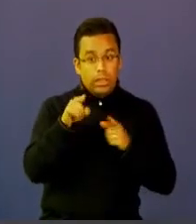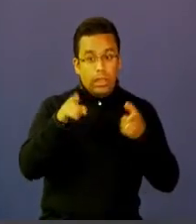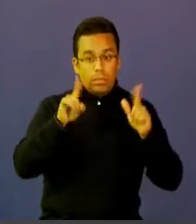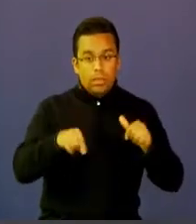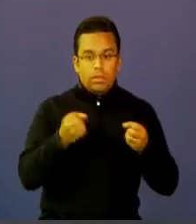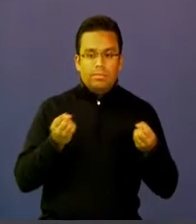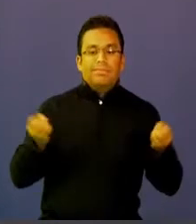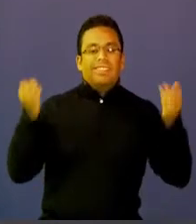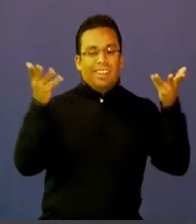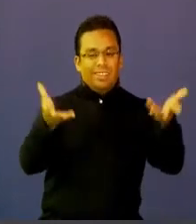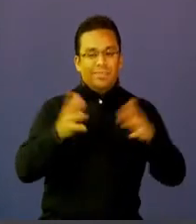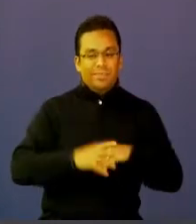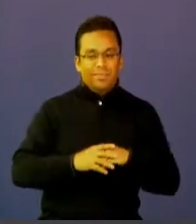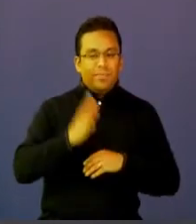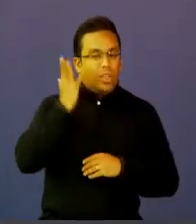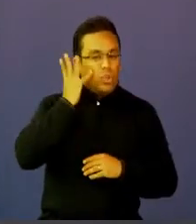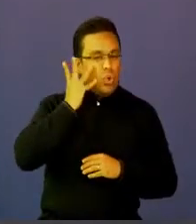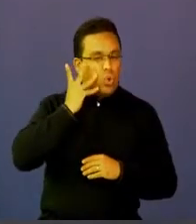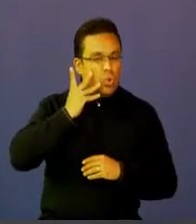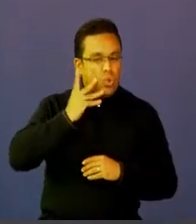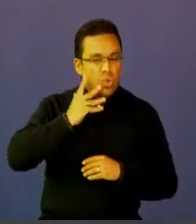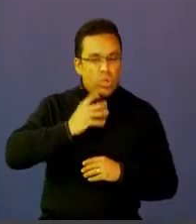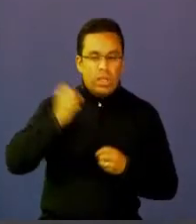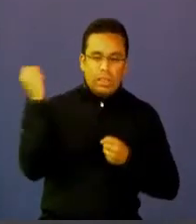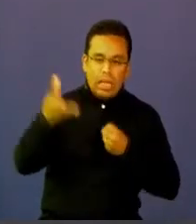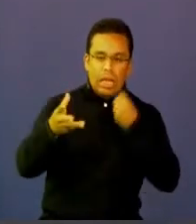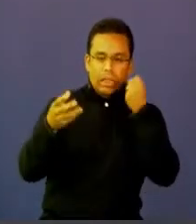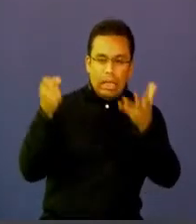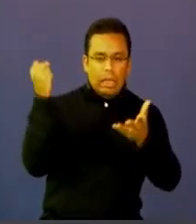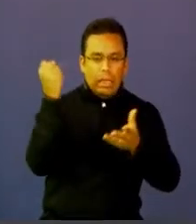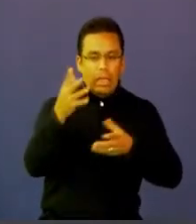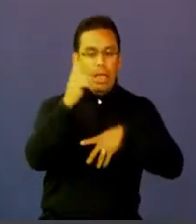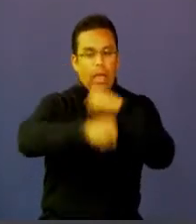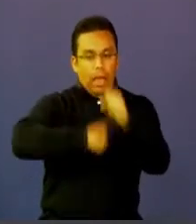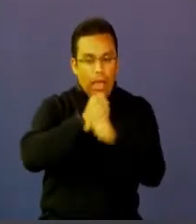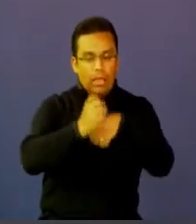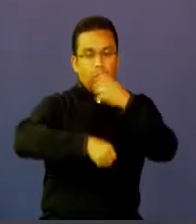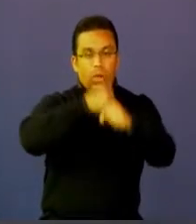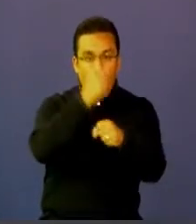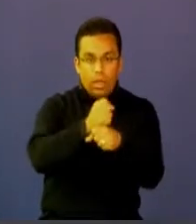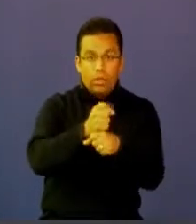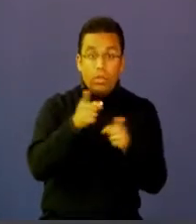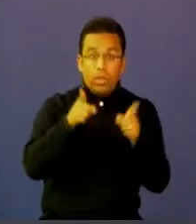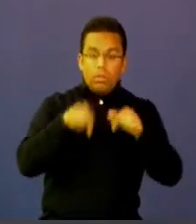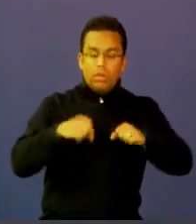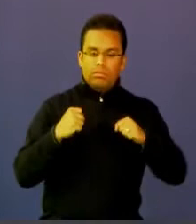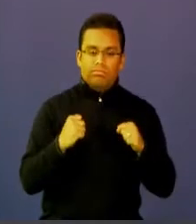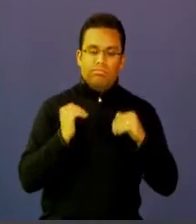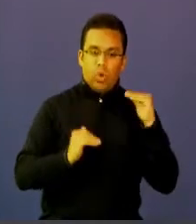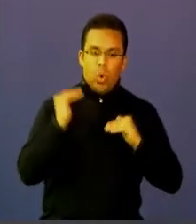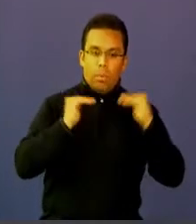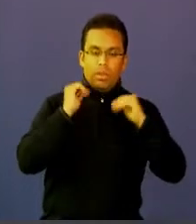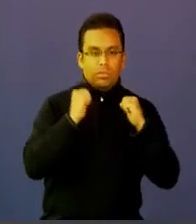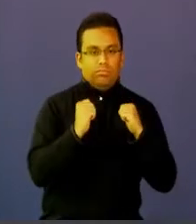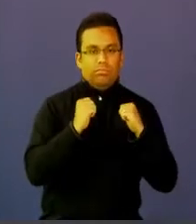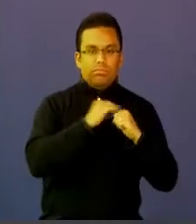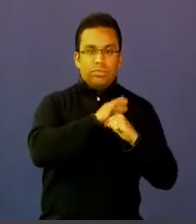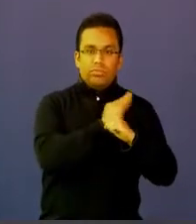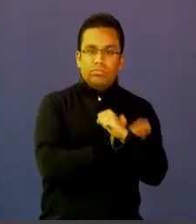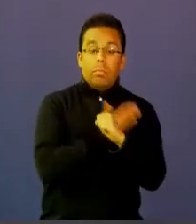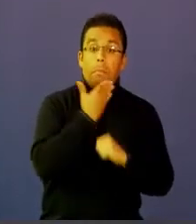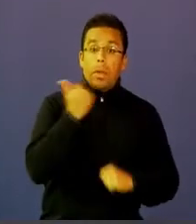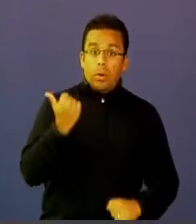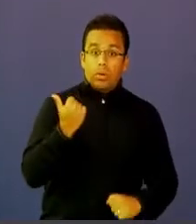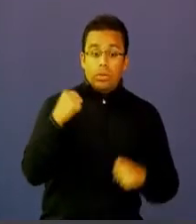a ustedes día a día, año a año, para que puedan fortalecer sus competencias y poder hacer así de Colombia la mejor educada.